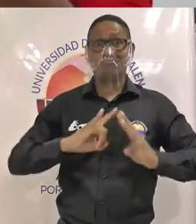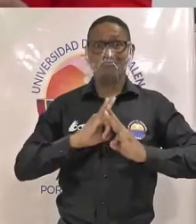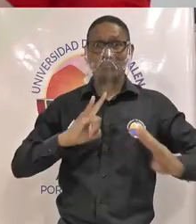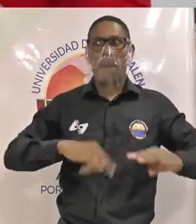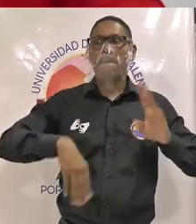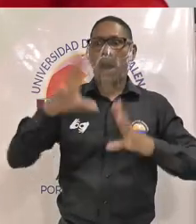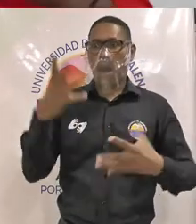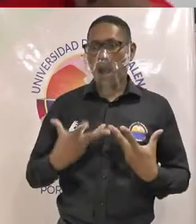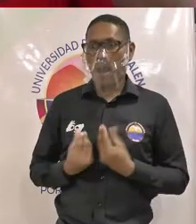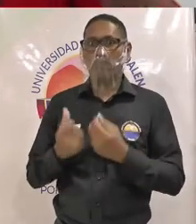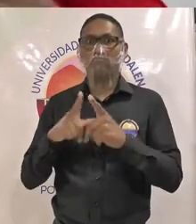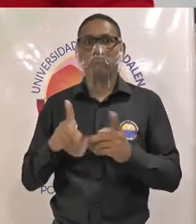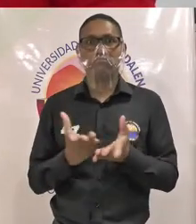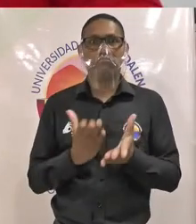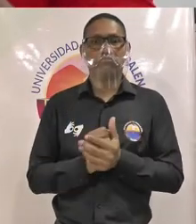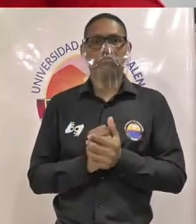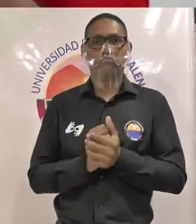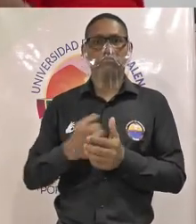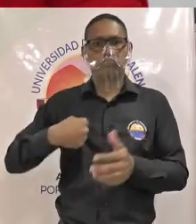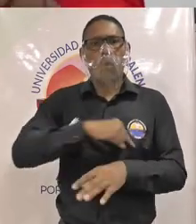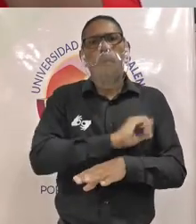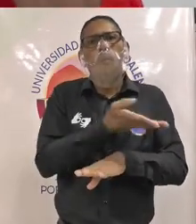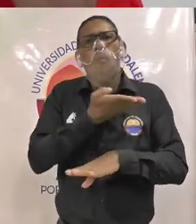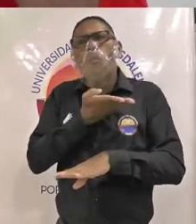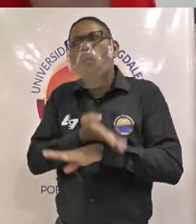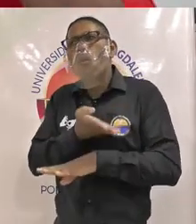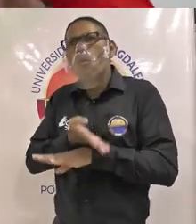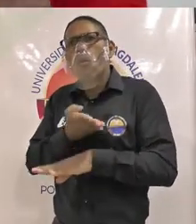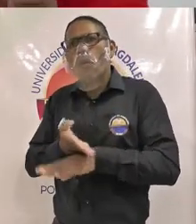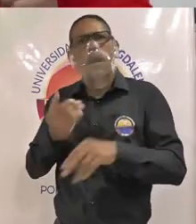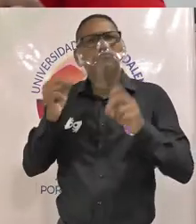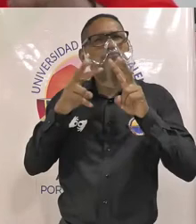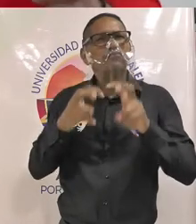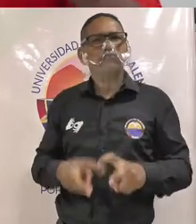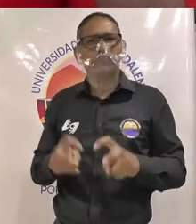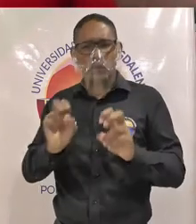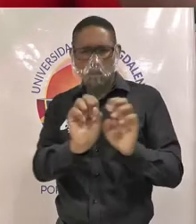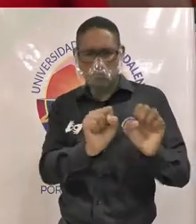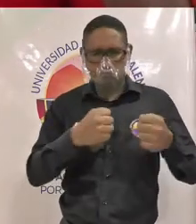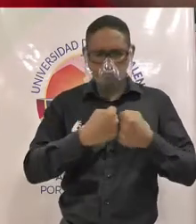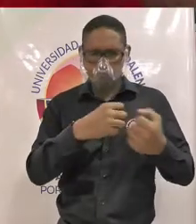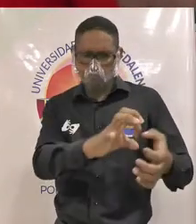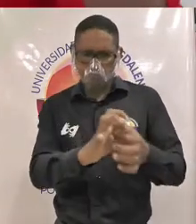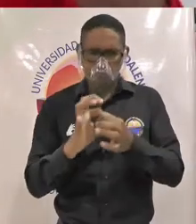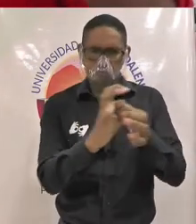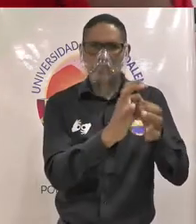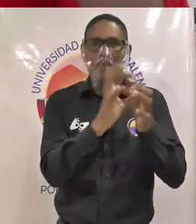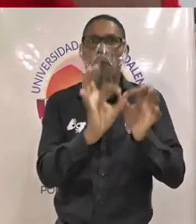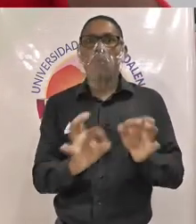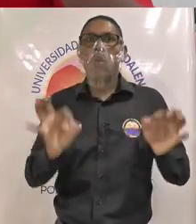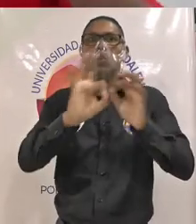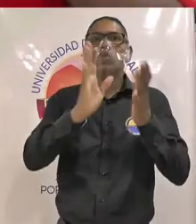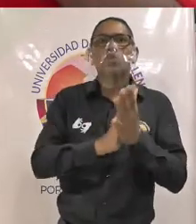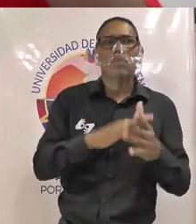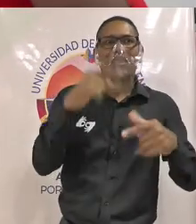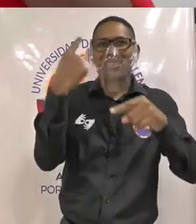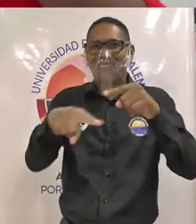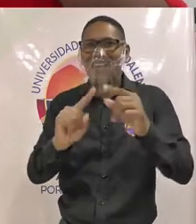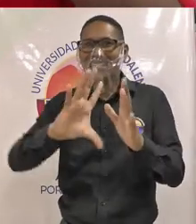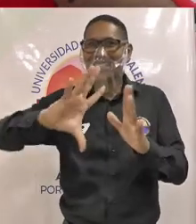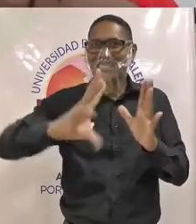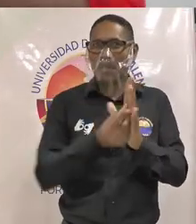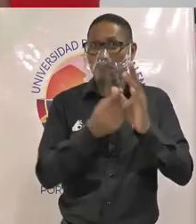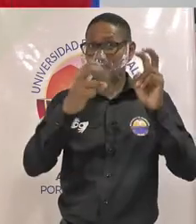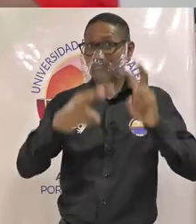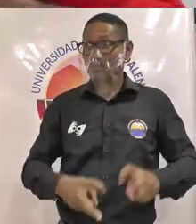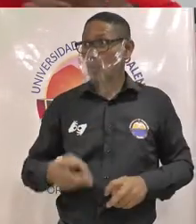cuerpo de estudiantes nuestra propuesta de investigación va muy de la mano con la reforma de los seminarios de investigación cuántas